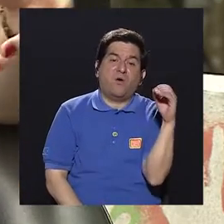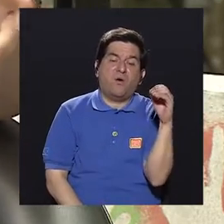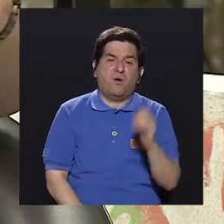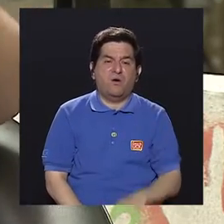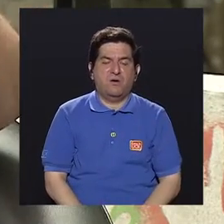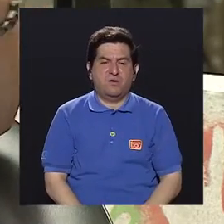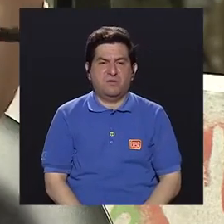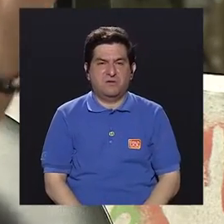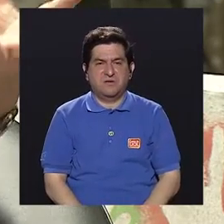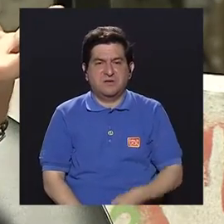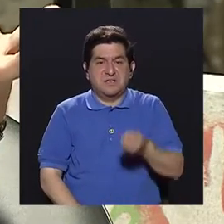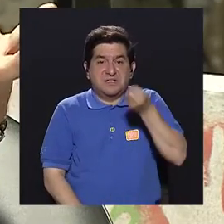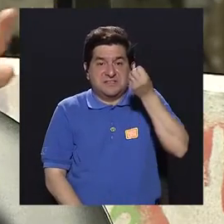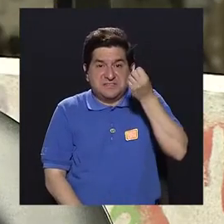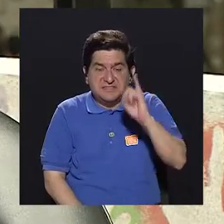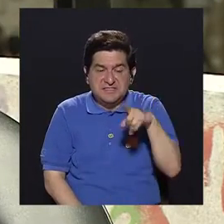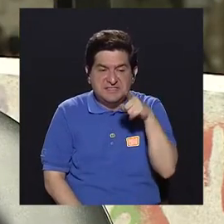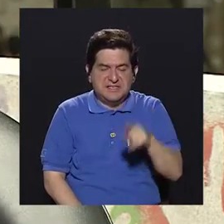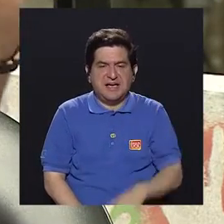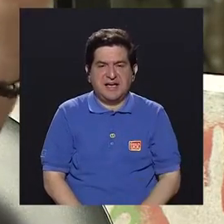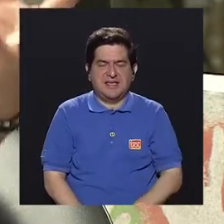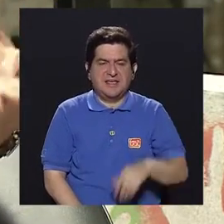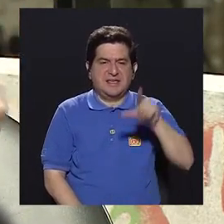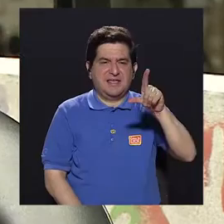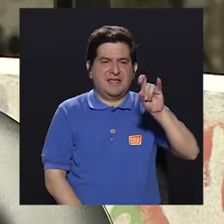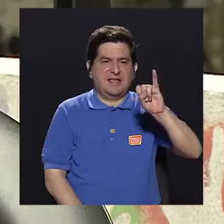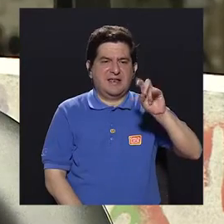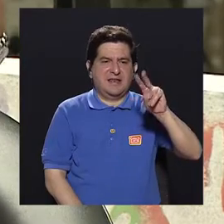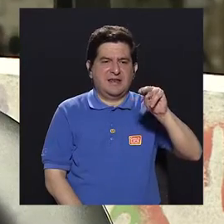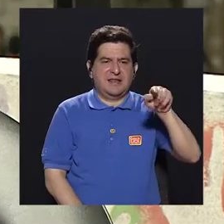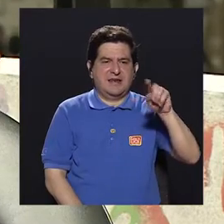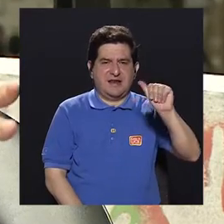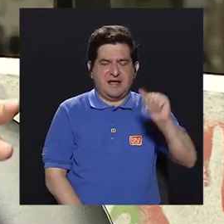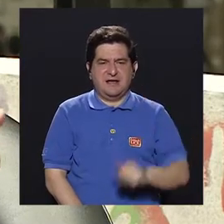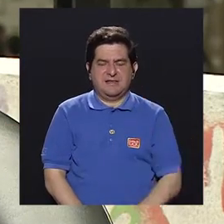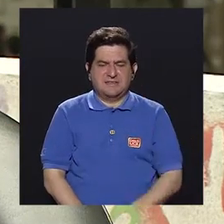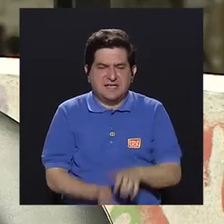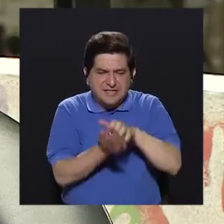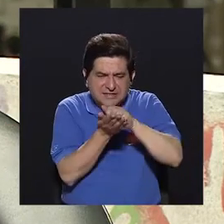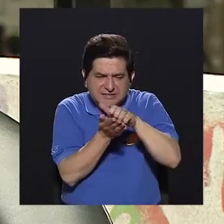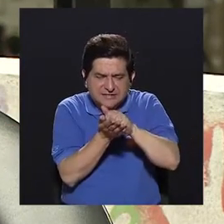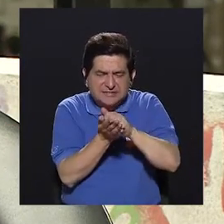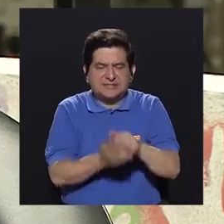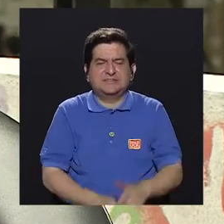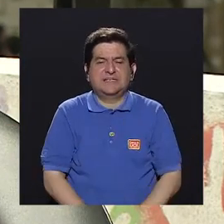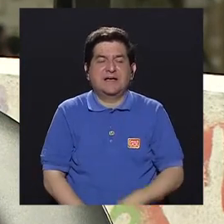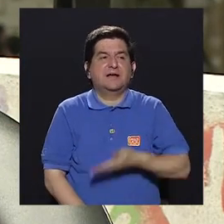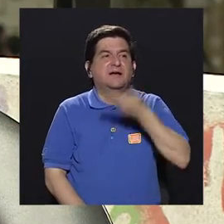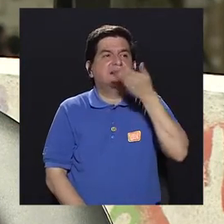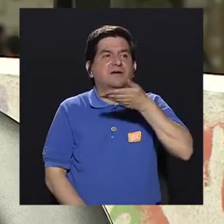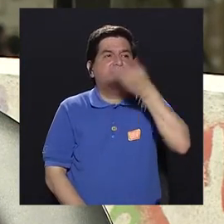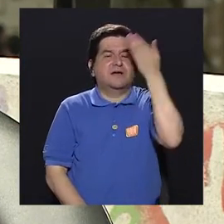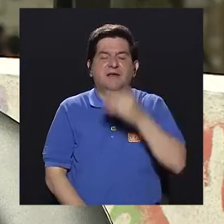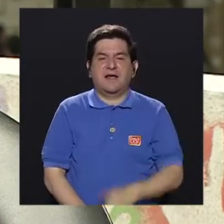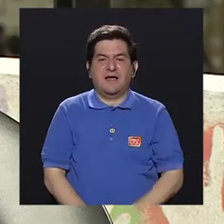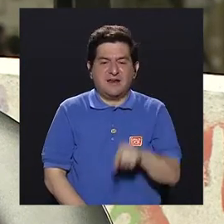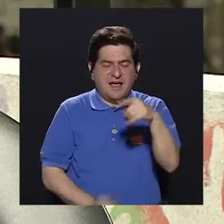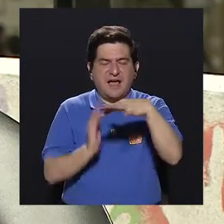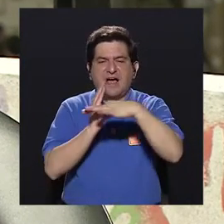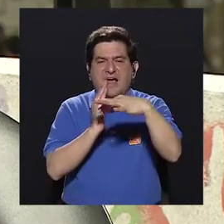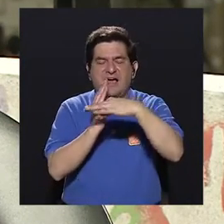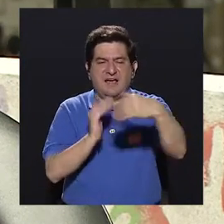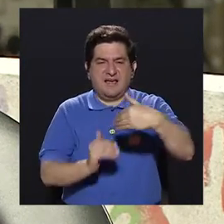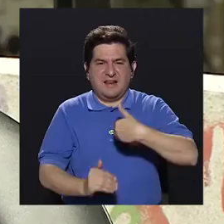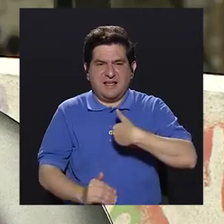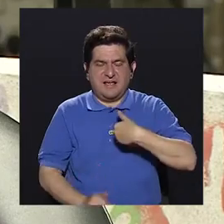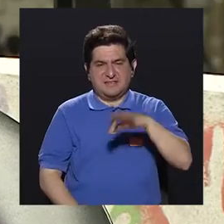estar... la linaza, por ejemplo, molida, expuesta al aire, hace que las grasas